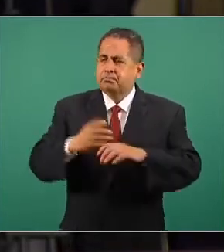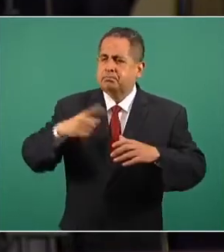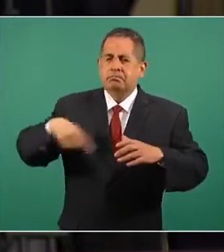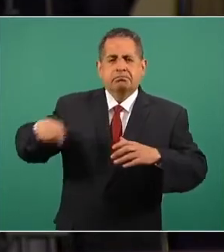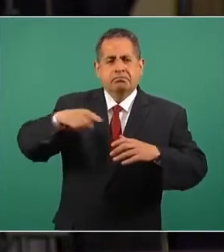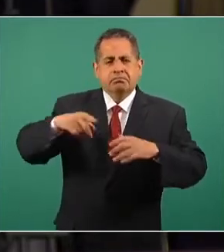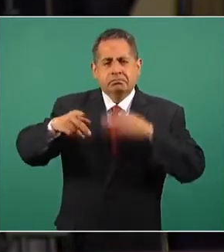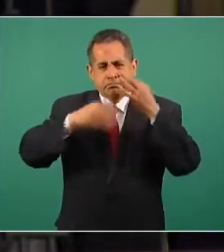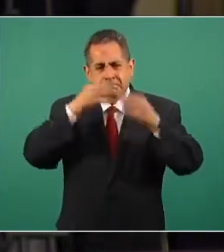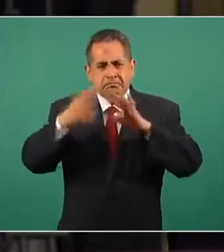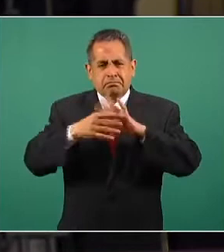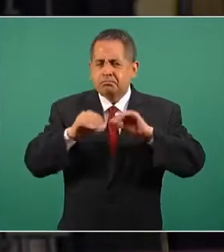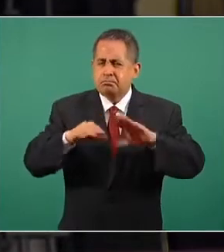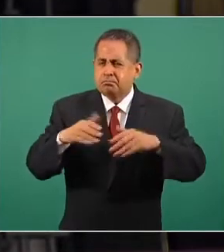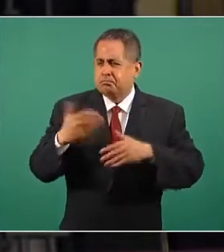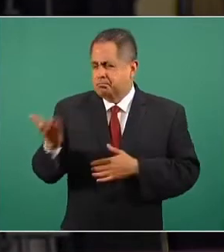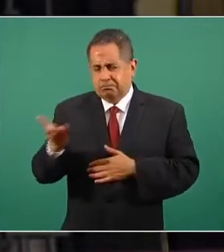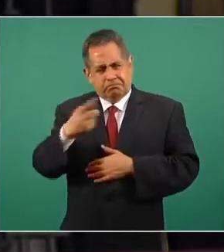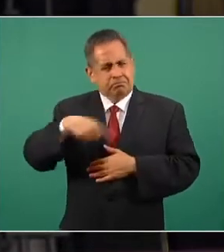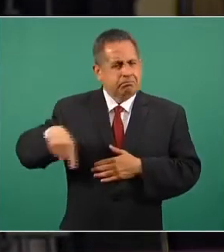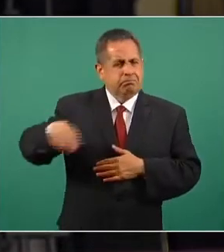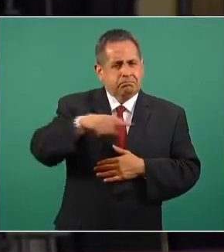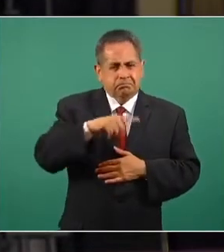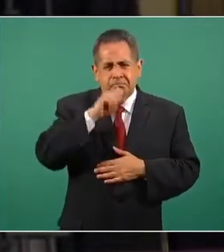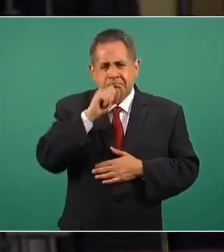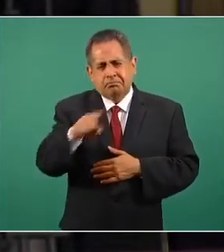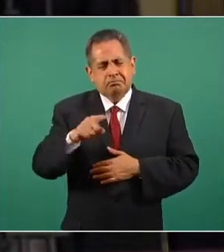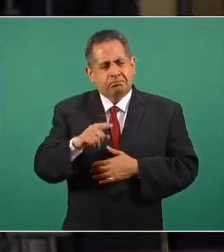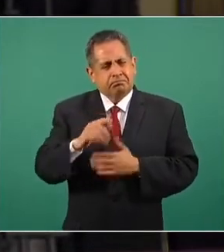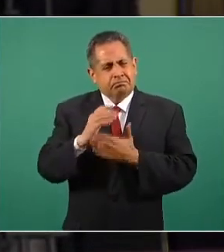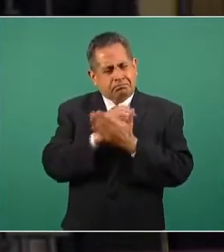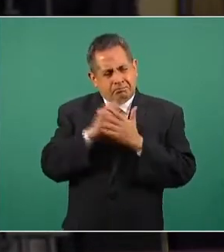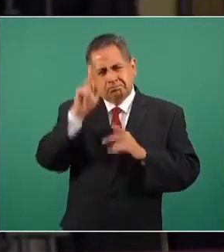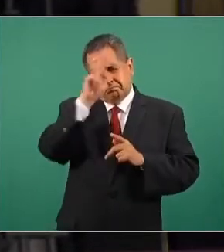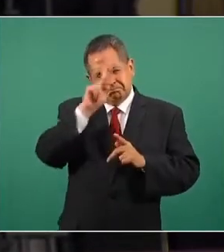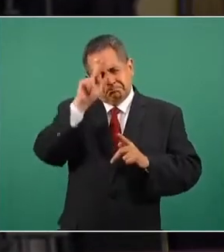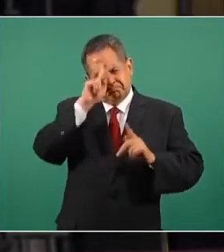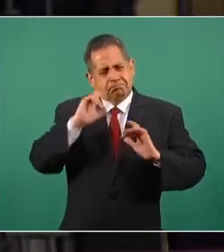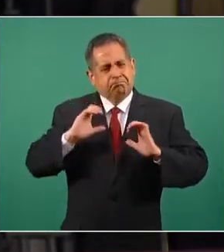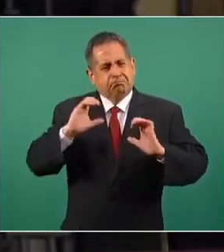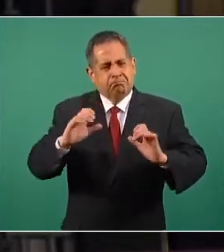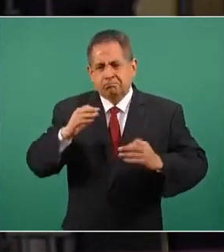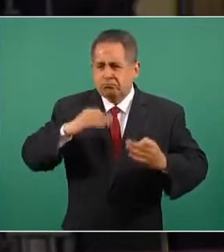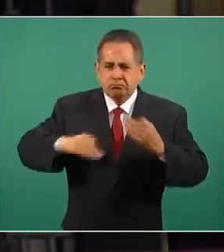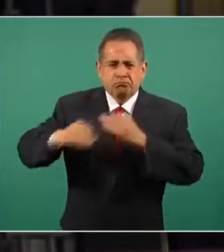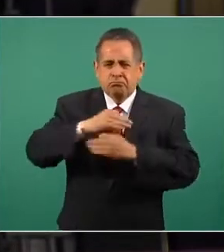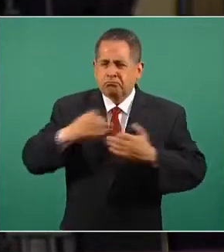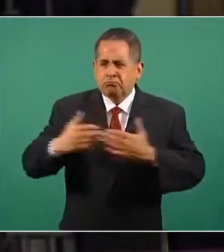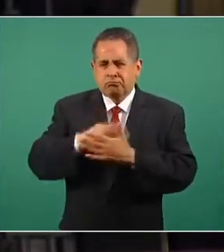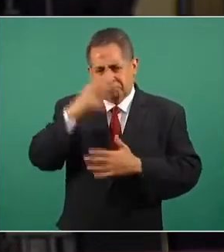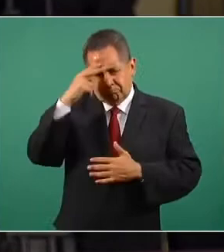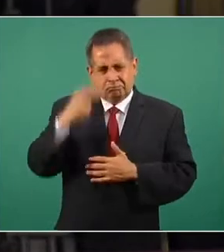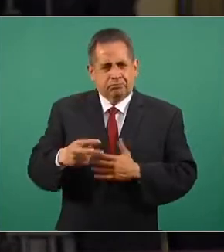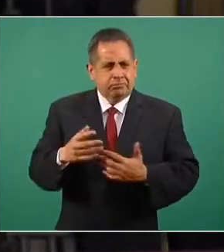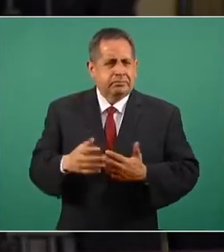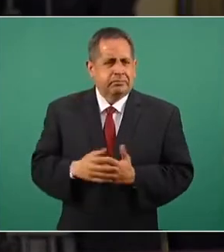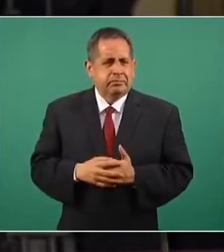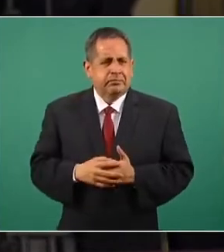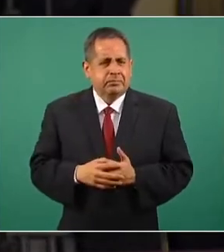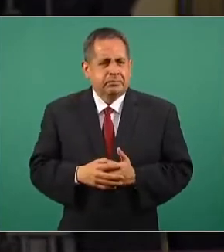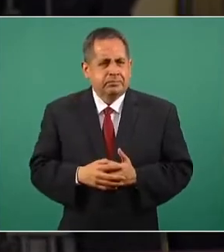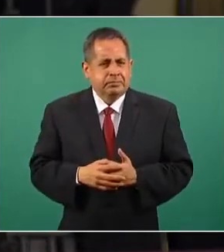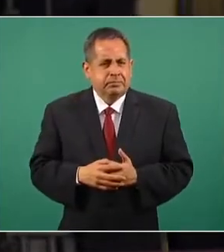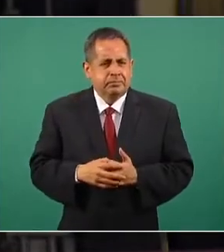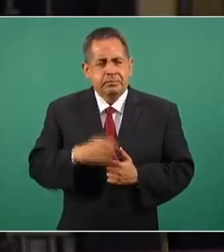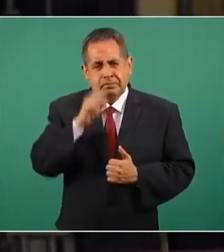los medios, también les pedimos también, también mesura, ¿verdad? Todos somos mexicanos y está